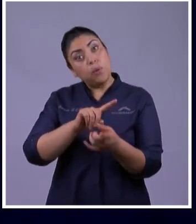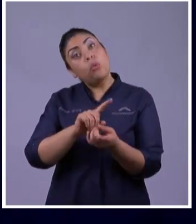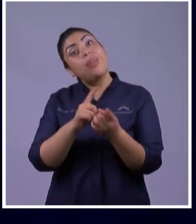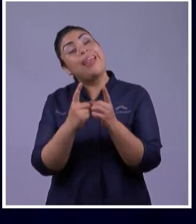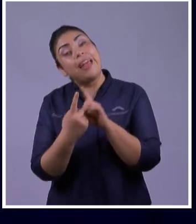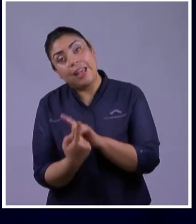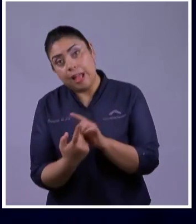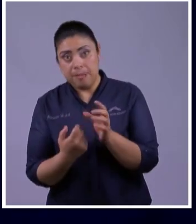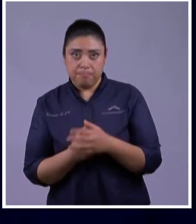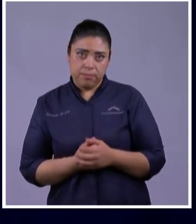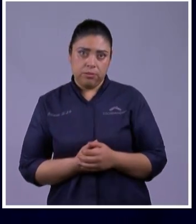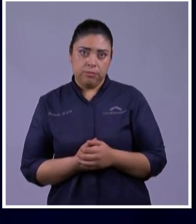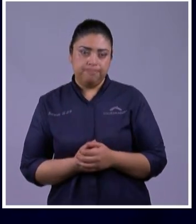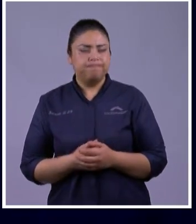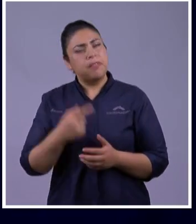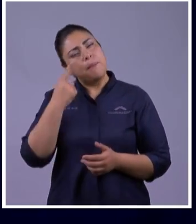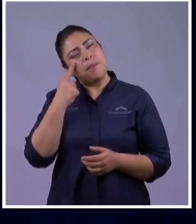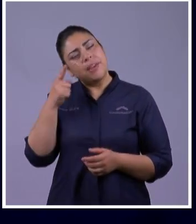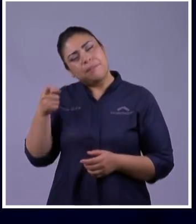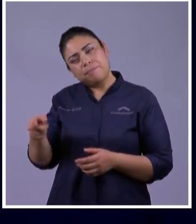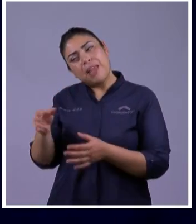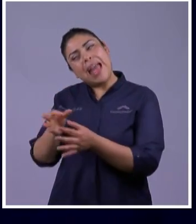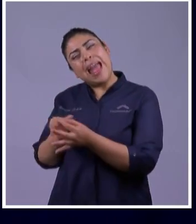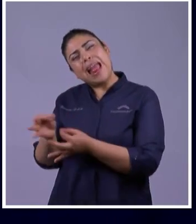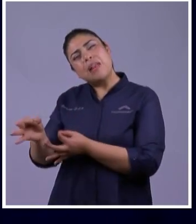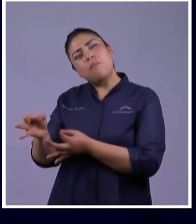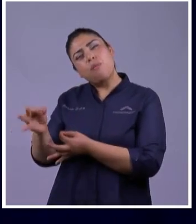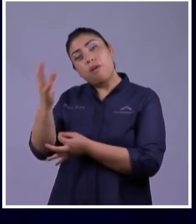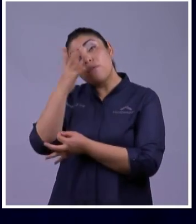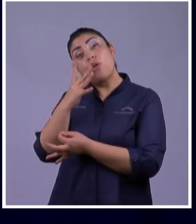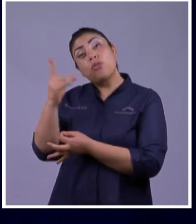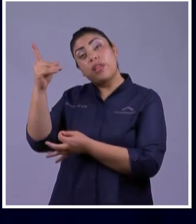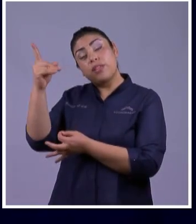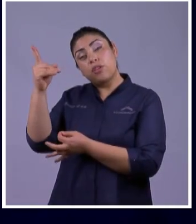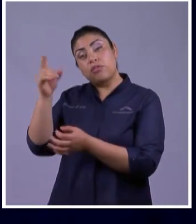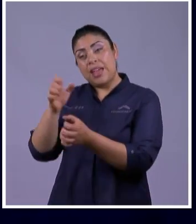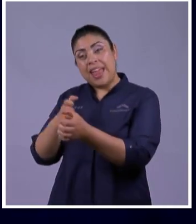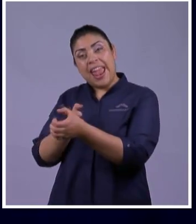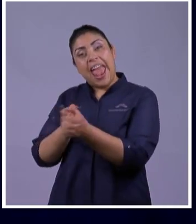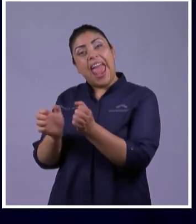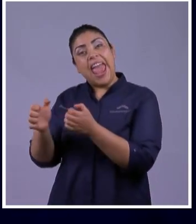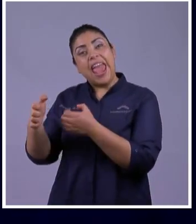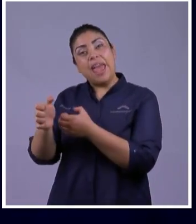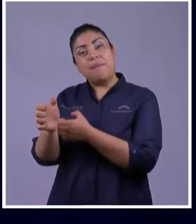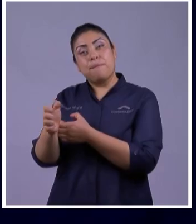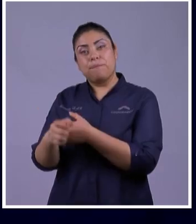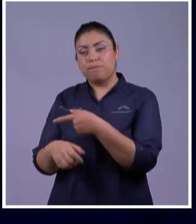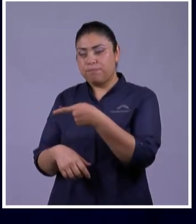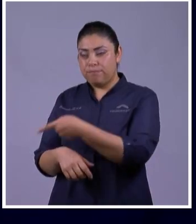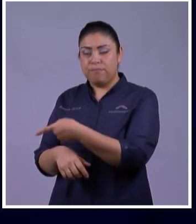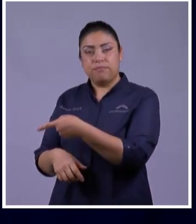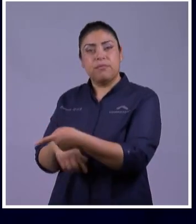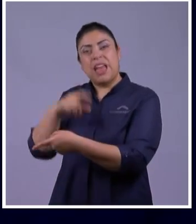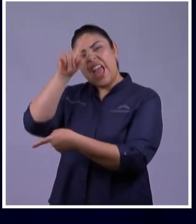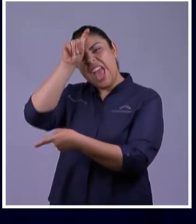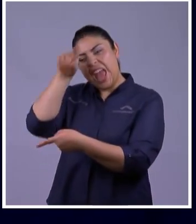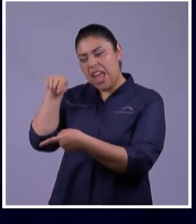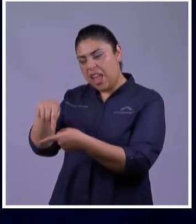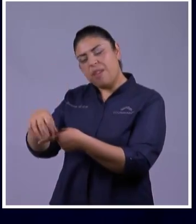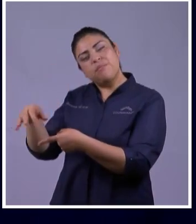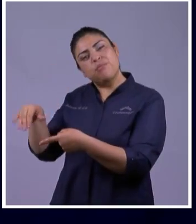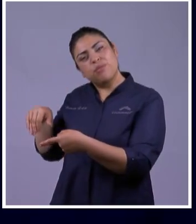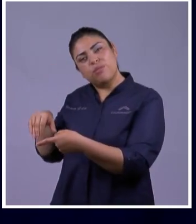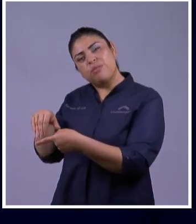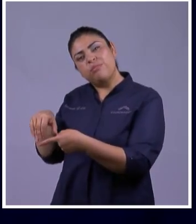pueblo El Dios En Egipto Estaba De esclavo El pueblo Su destino Era la tierra